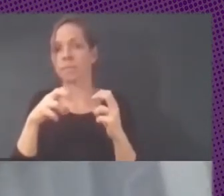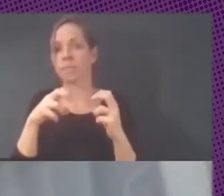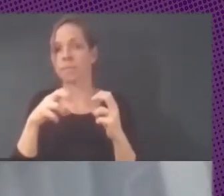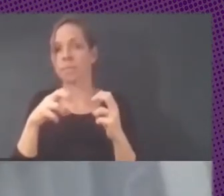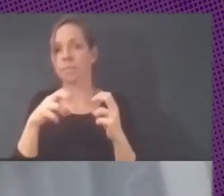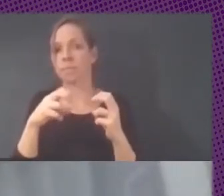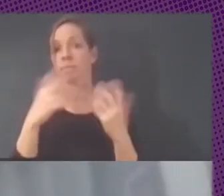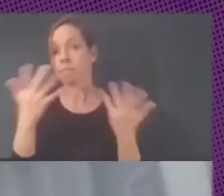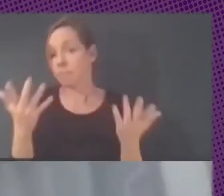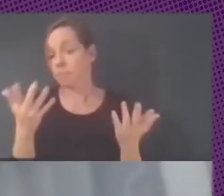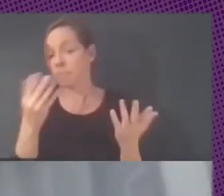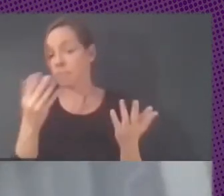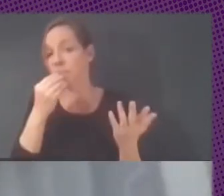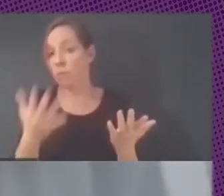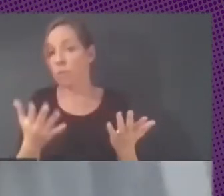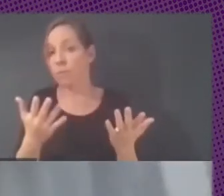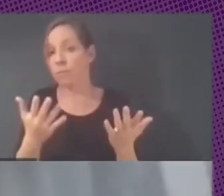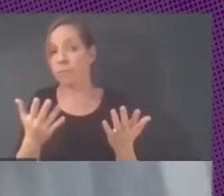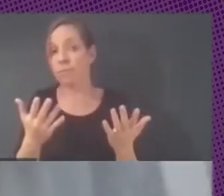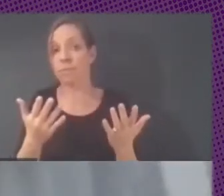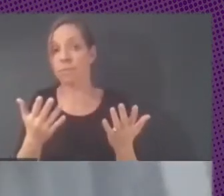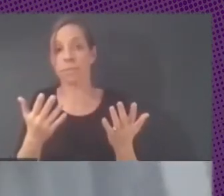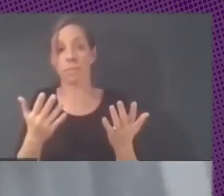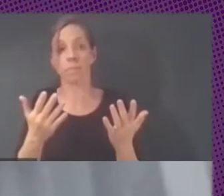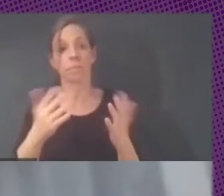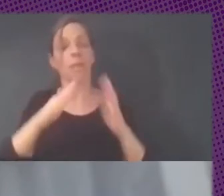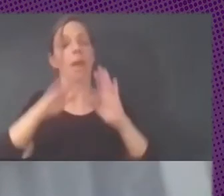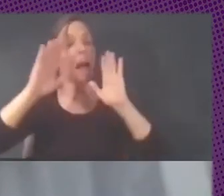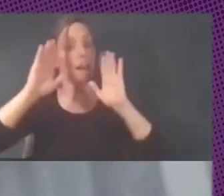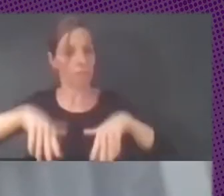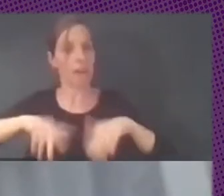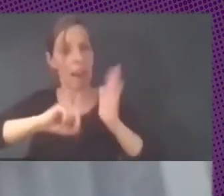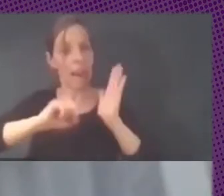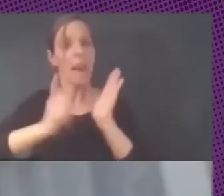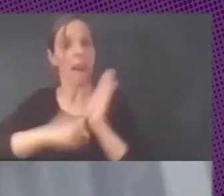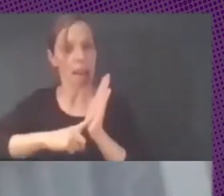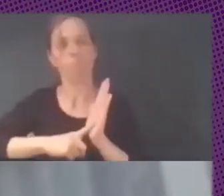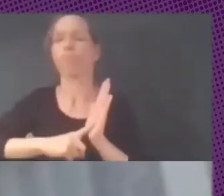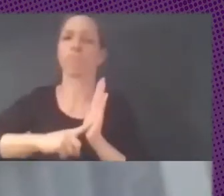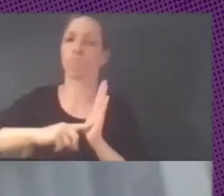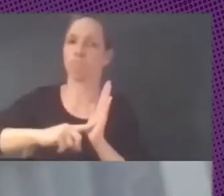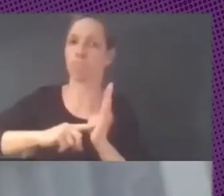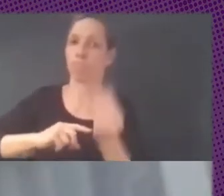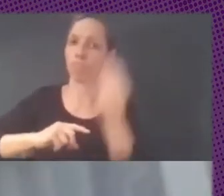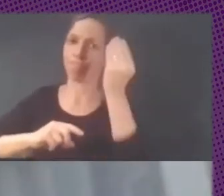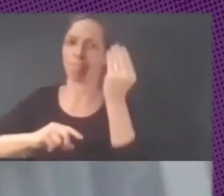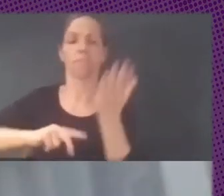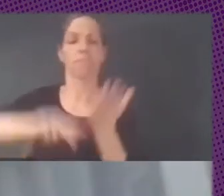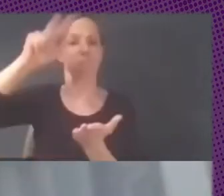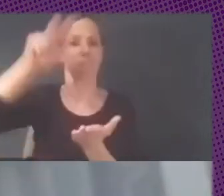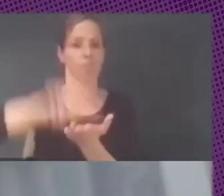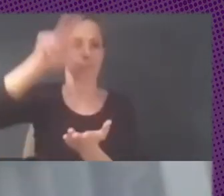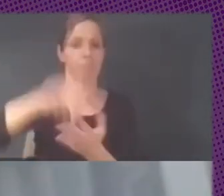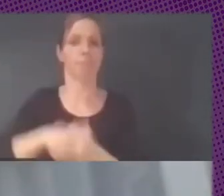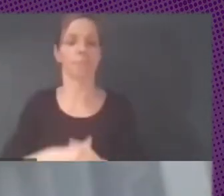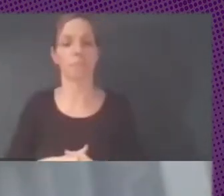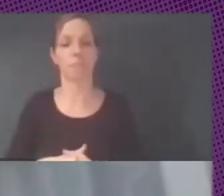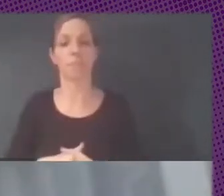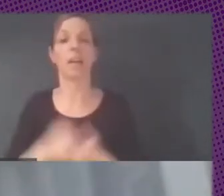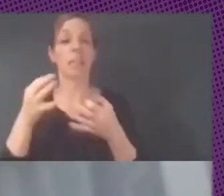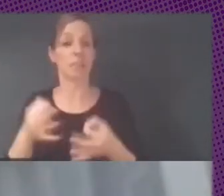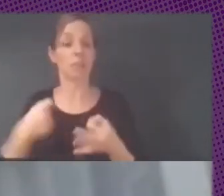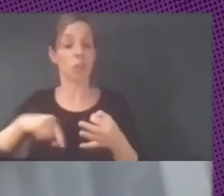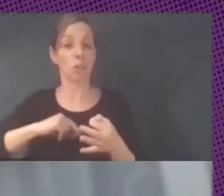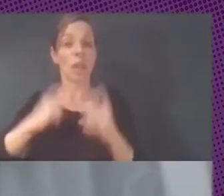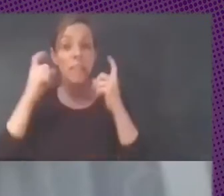Y, bueno, finalmente se aprobó. Y, bueno, como siempre, tratando de lograr consensos dentro